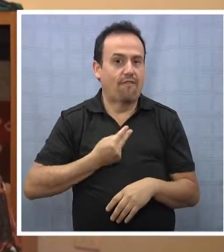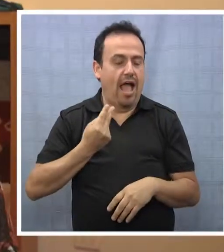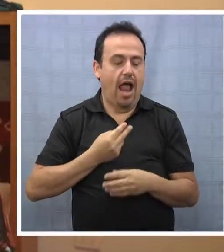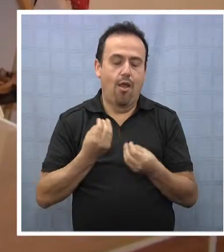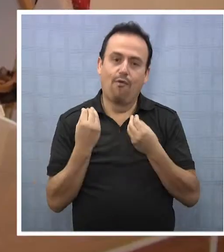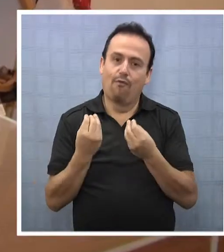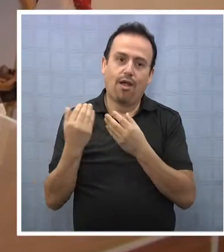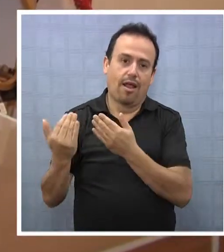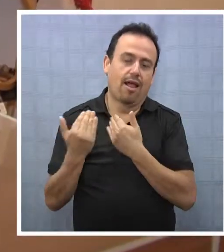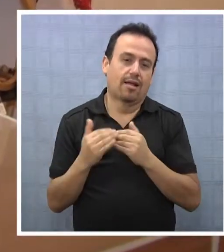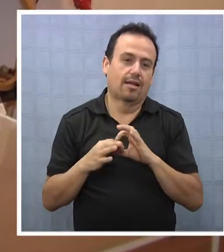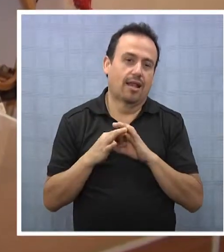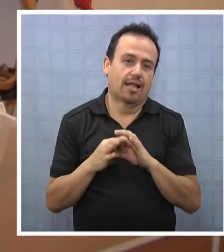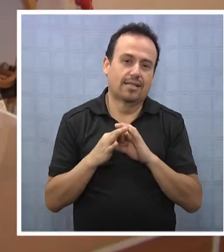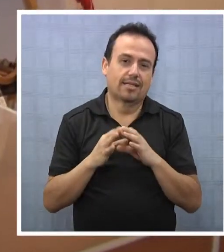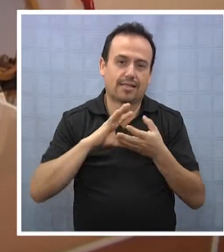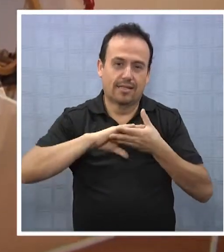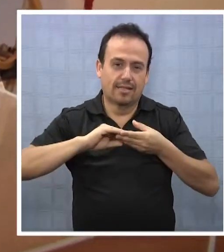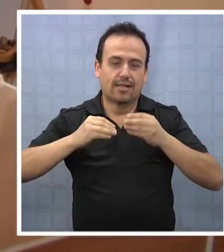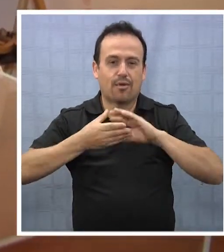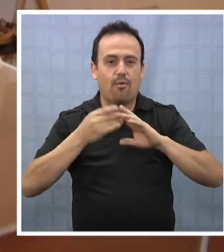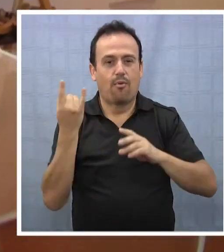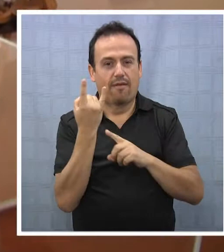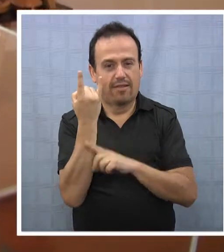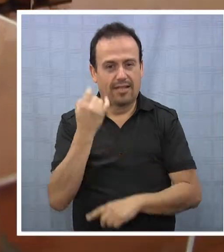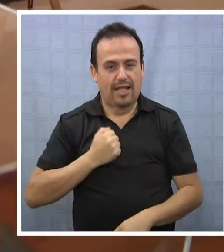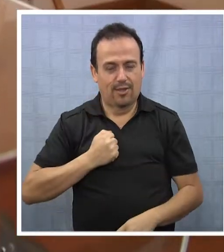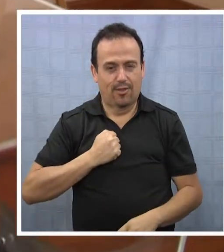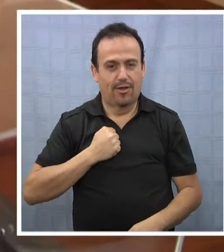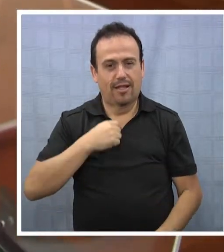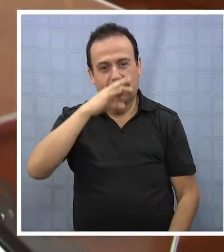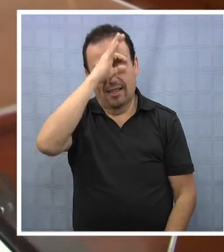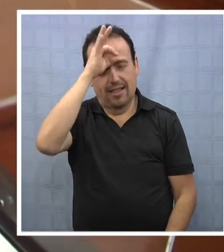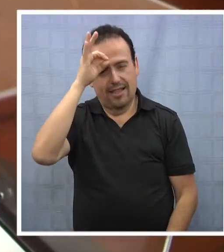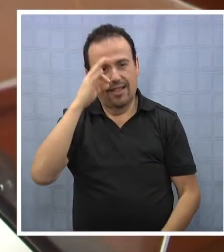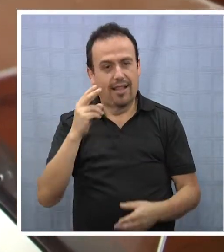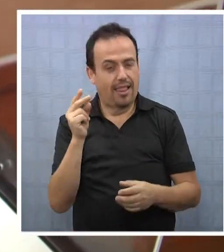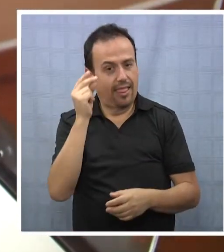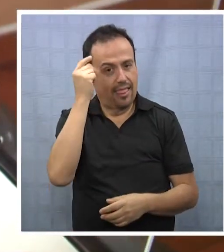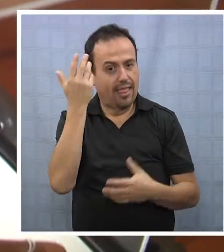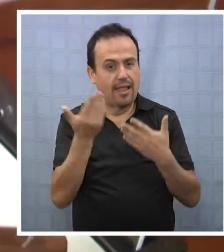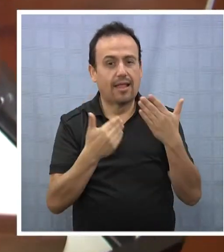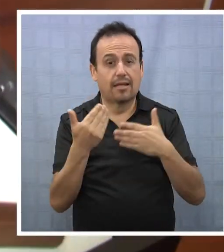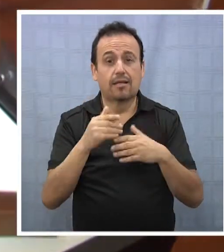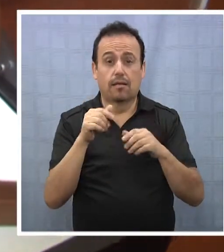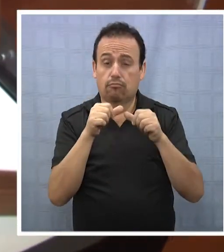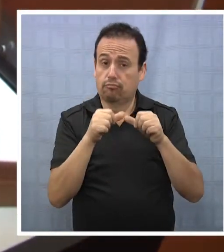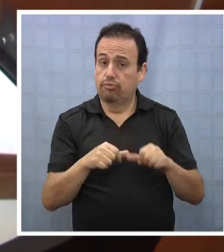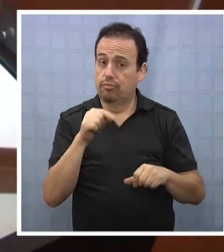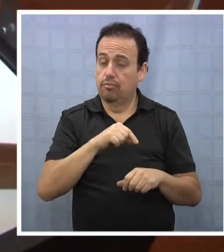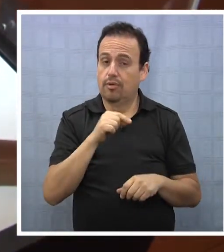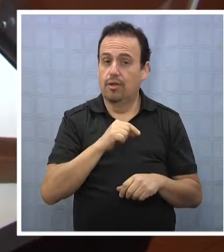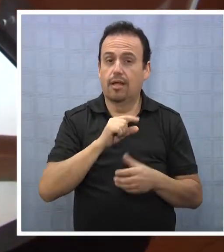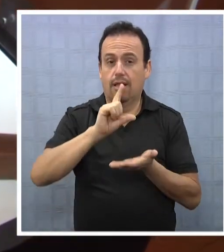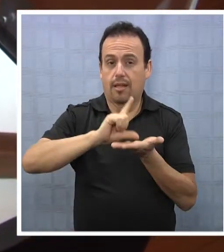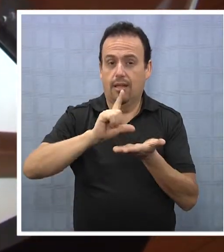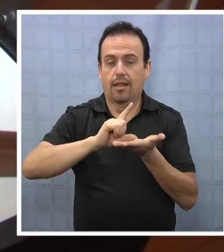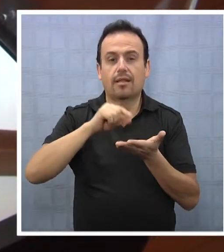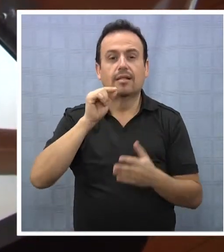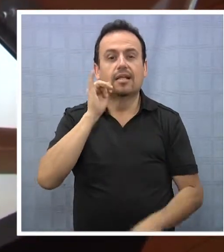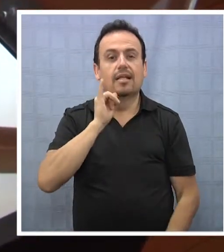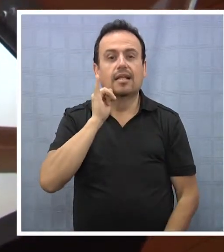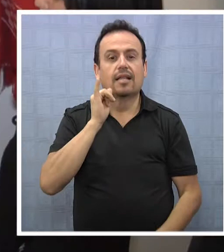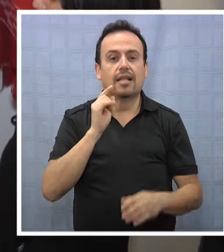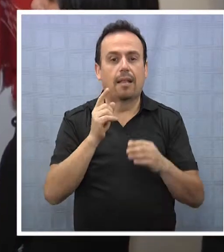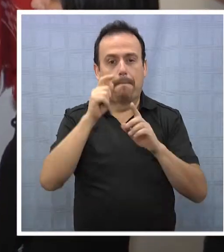tremendamente. Artesanía UCT, Innovación y Tradición en la Araucanía, permanecerá en Sala de Arte Casa Coyahuasi durante